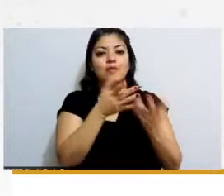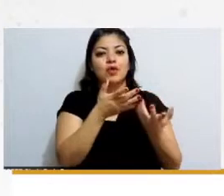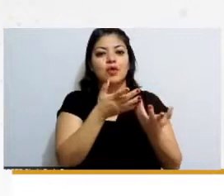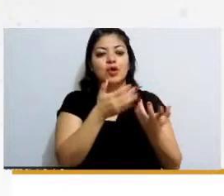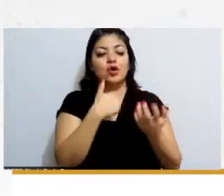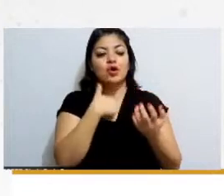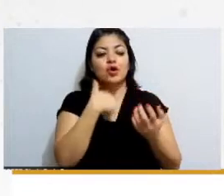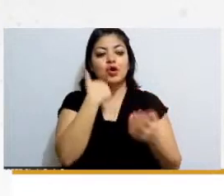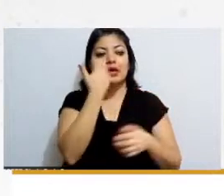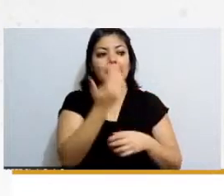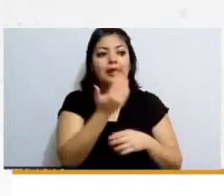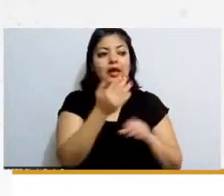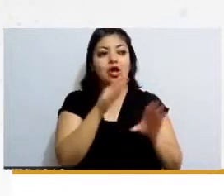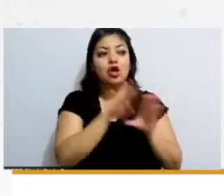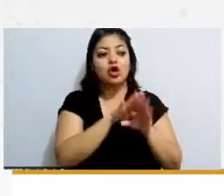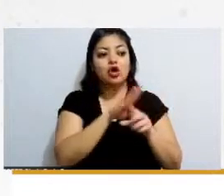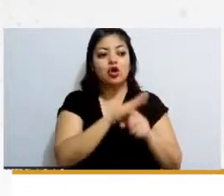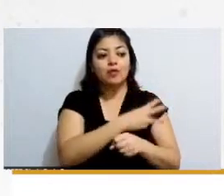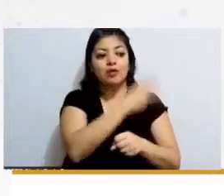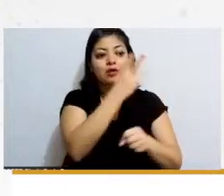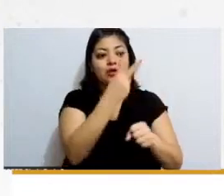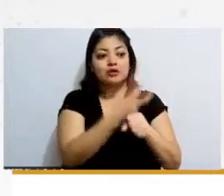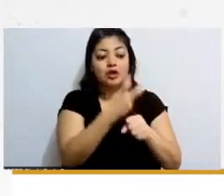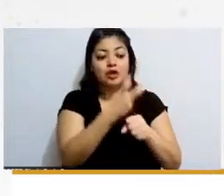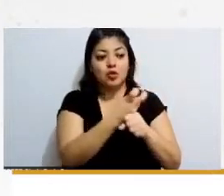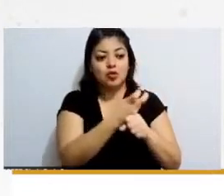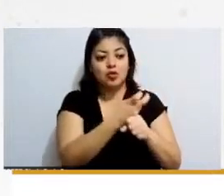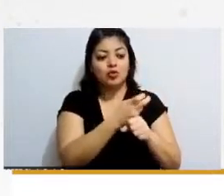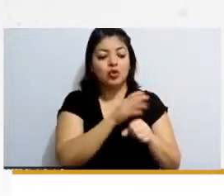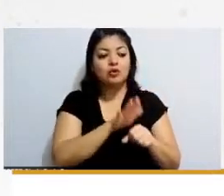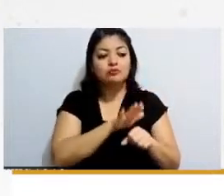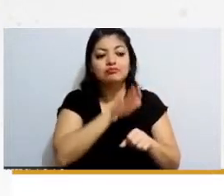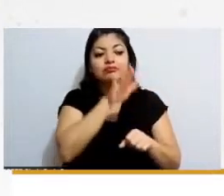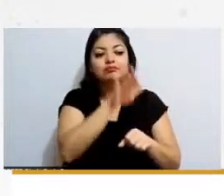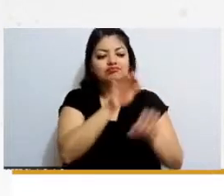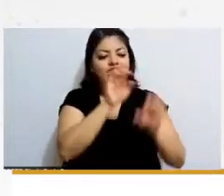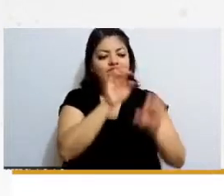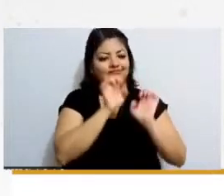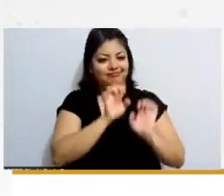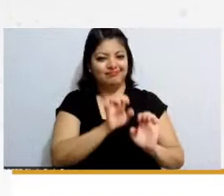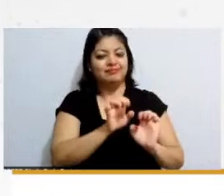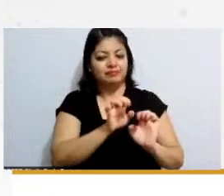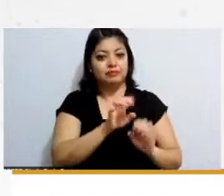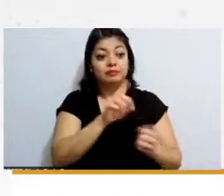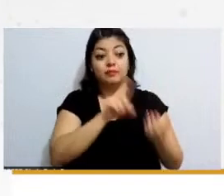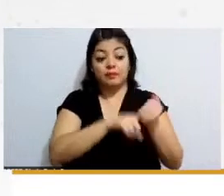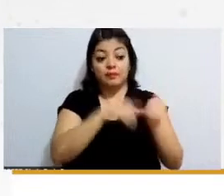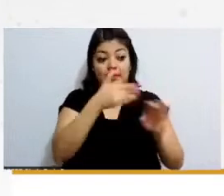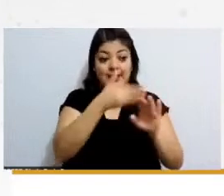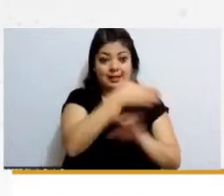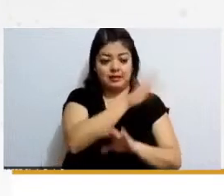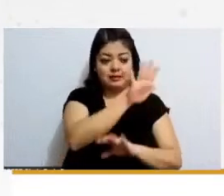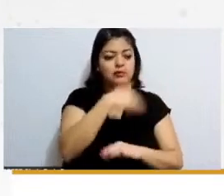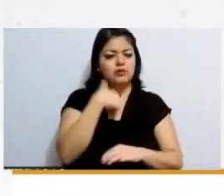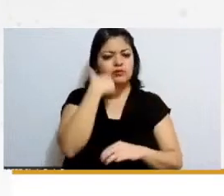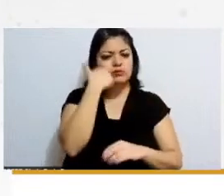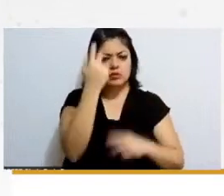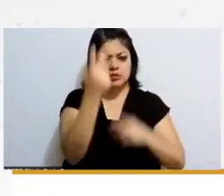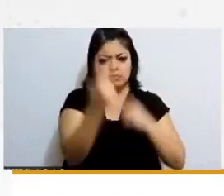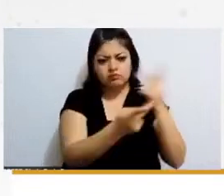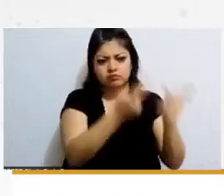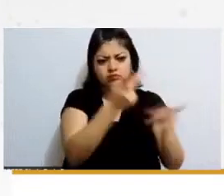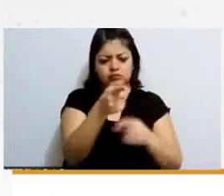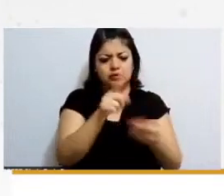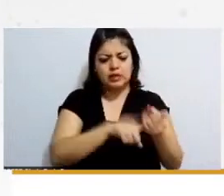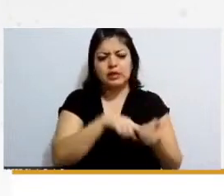hacia el siguiente bloque antes de eso hay muchísimas preguntas sobre bibliografía ¿no? dónde se puede